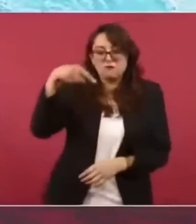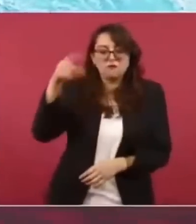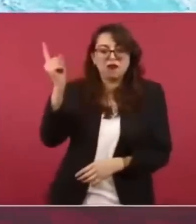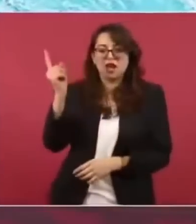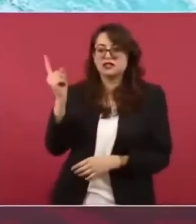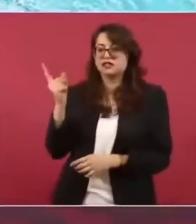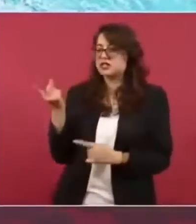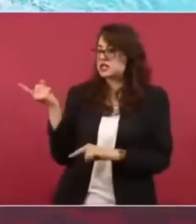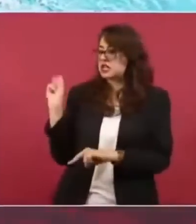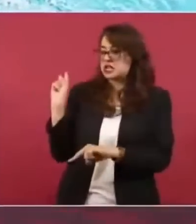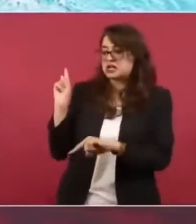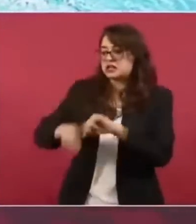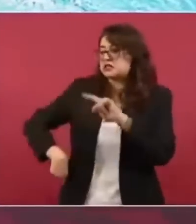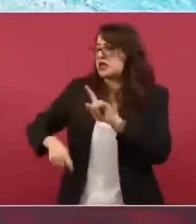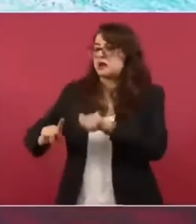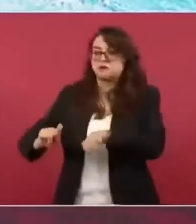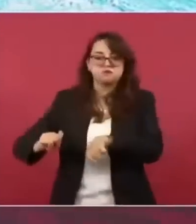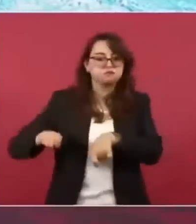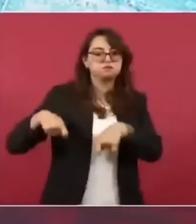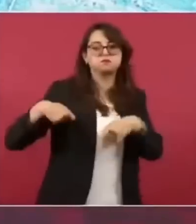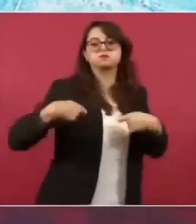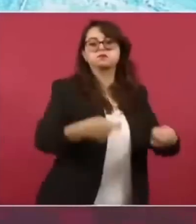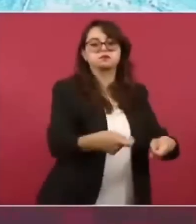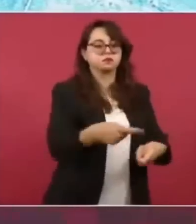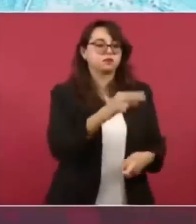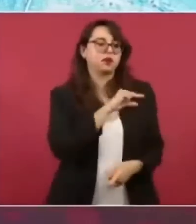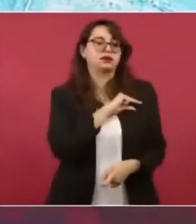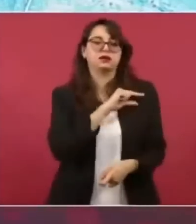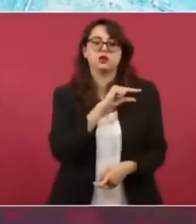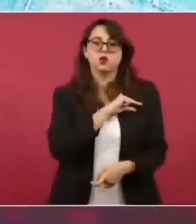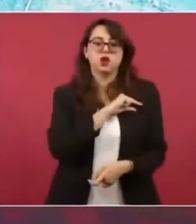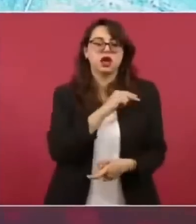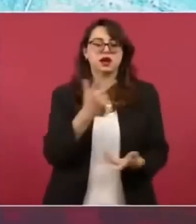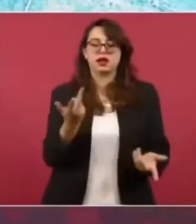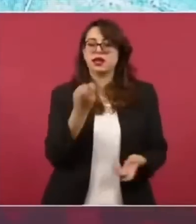no aguanta ni el primer pellizco